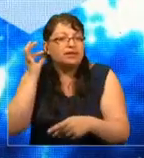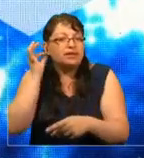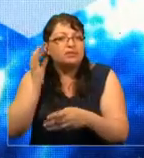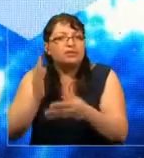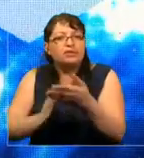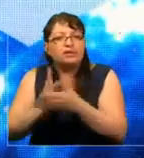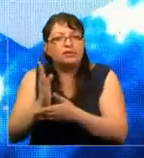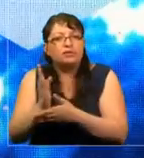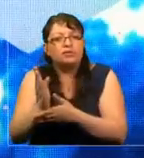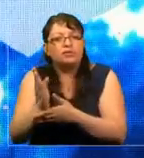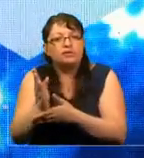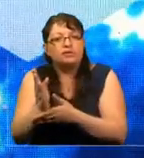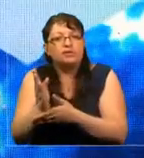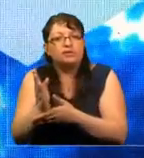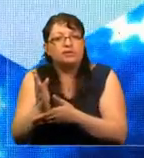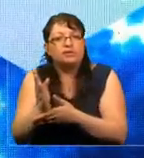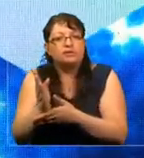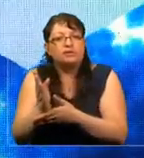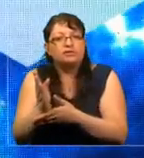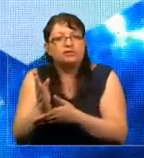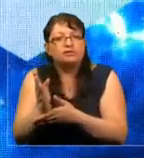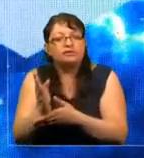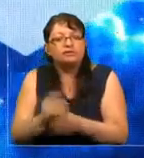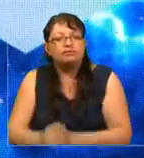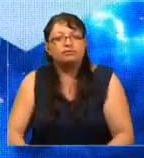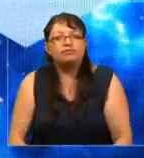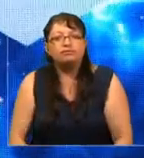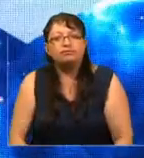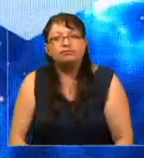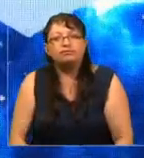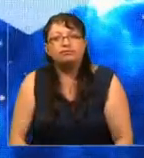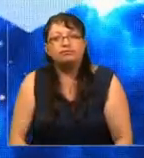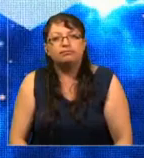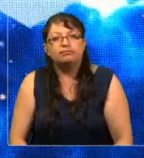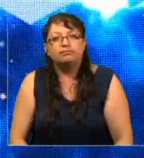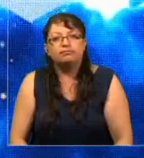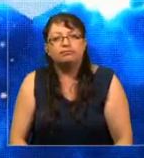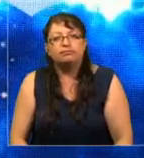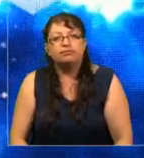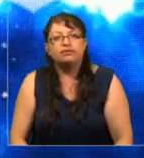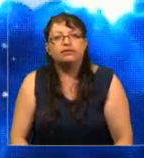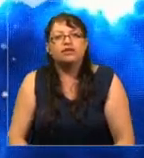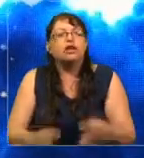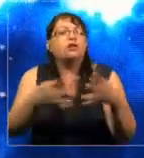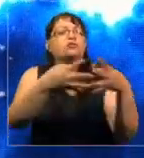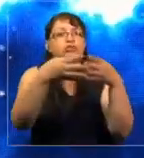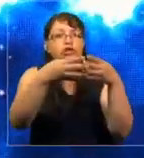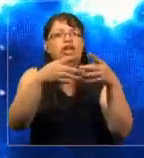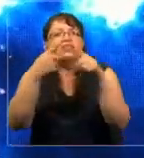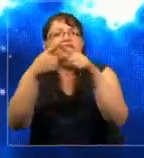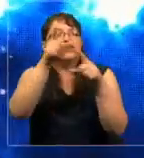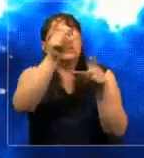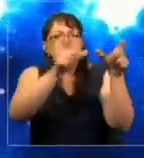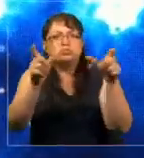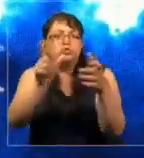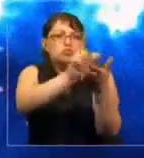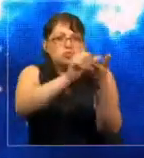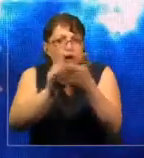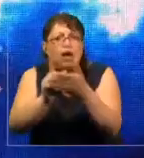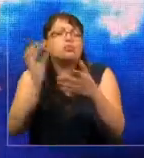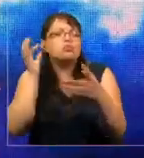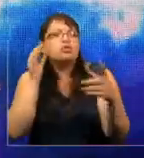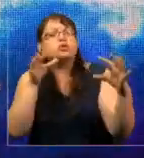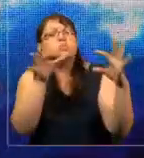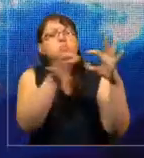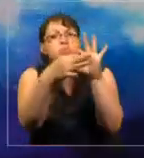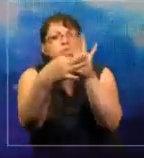por una conexión entre diferentes mujeres en diferentes partes del país. Hawaii, Seattle, New York. Bob